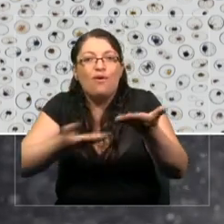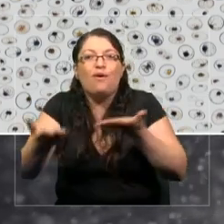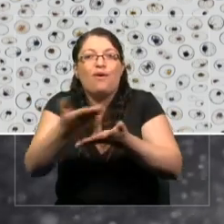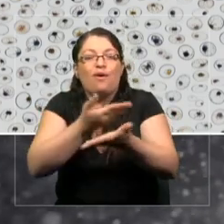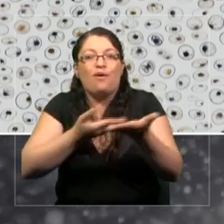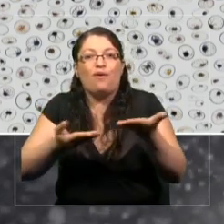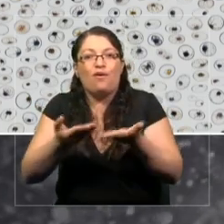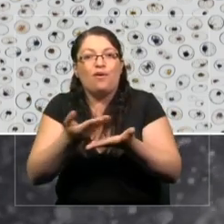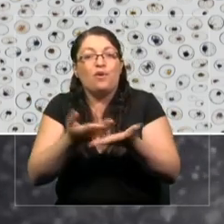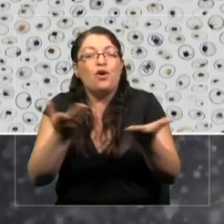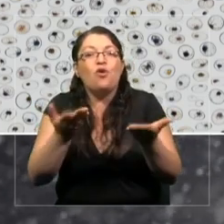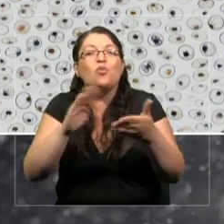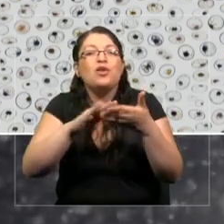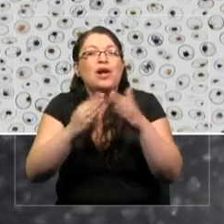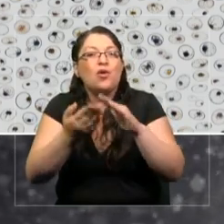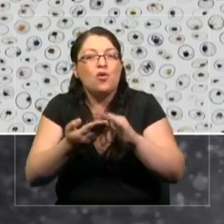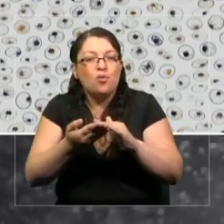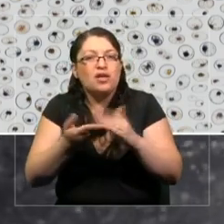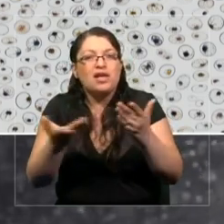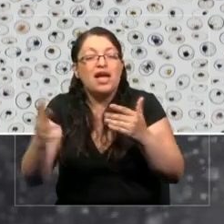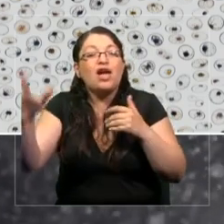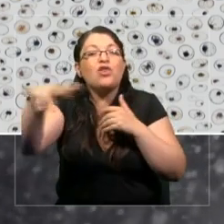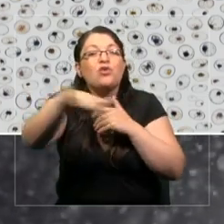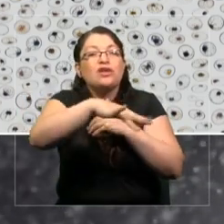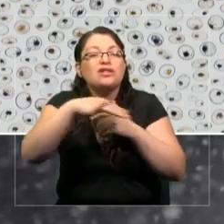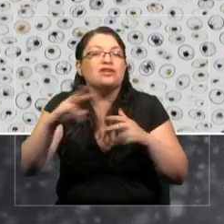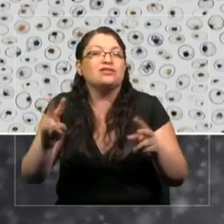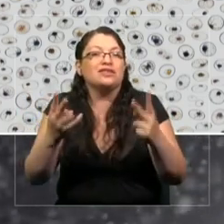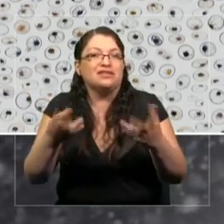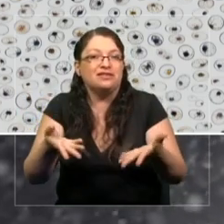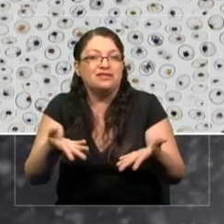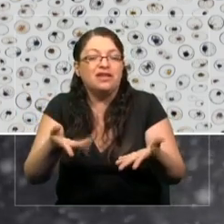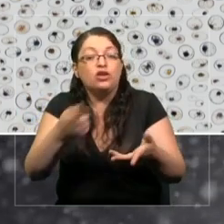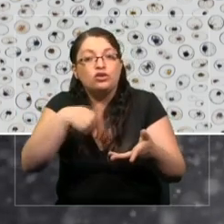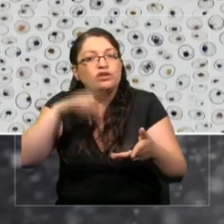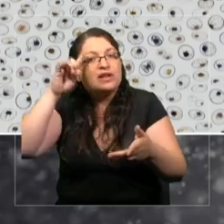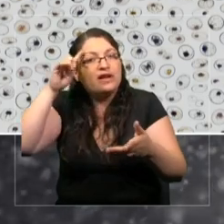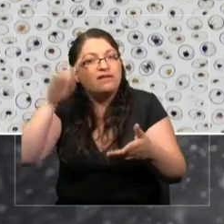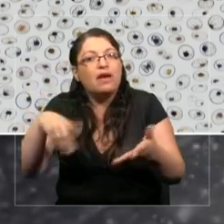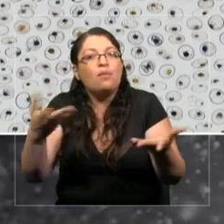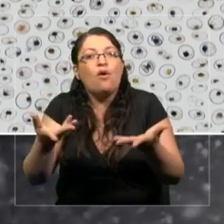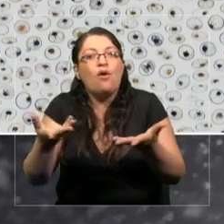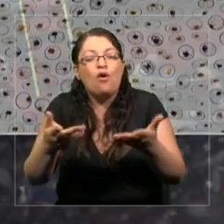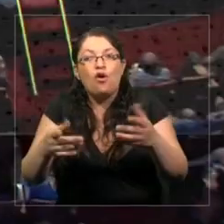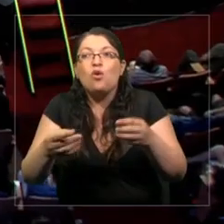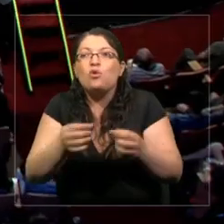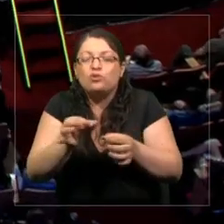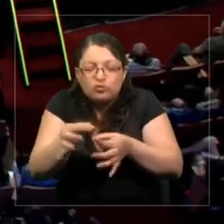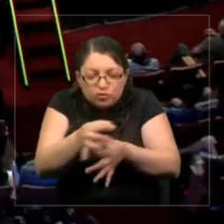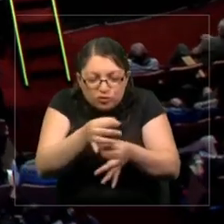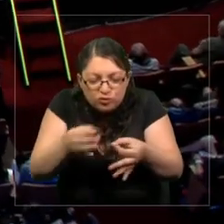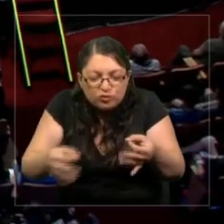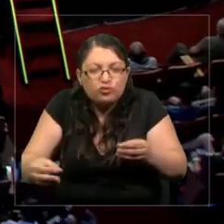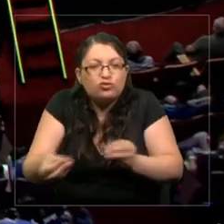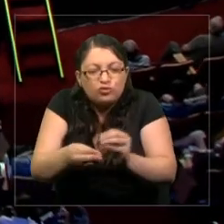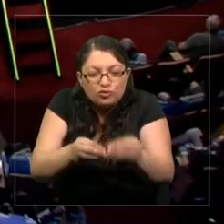comunidad de un océano viviente. Y así sabríamos cómo se mueve el Plankton, cómo evoluciona el